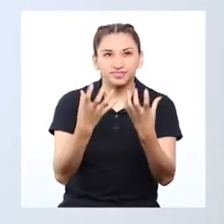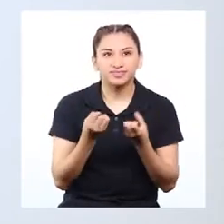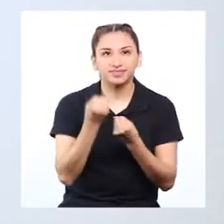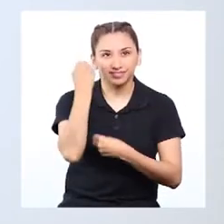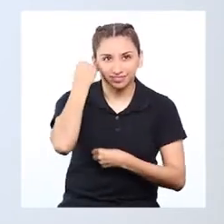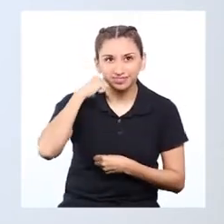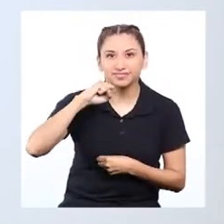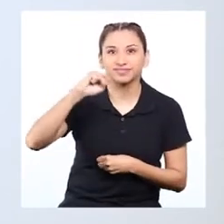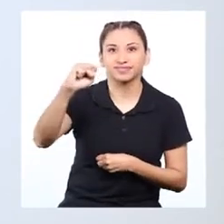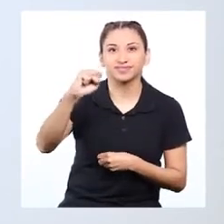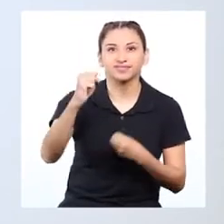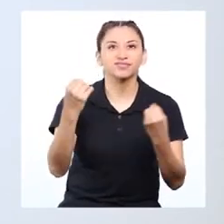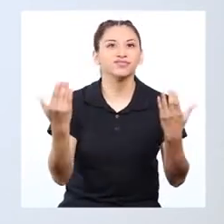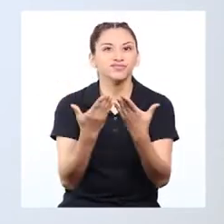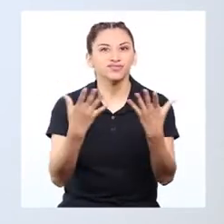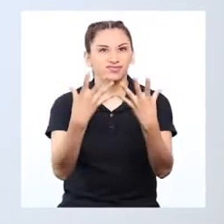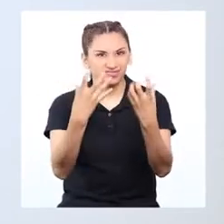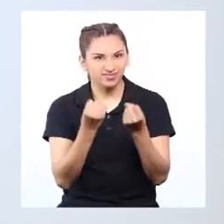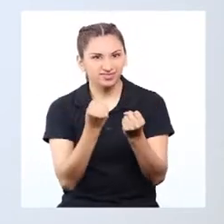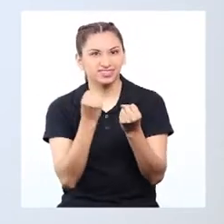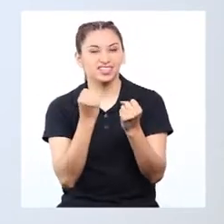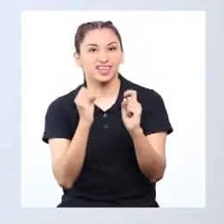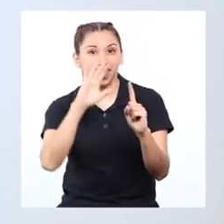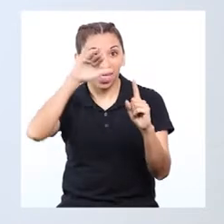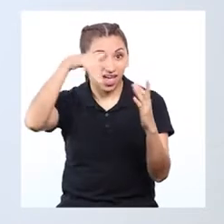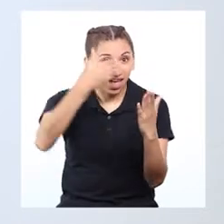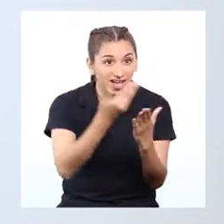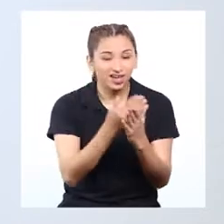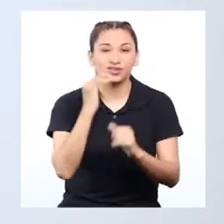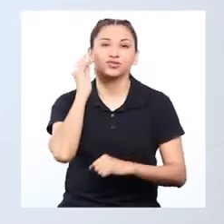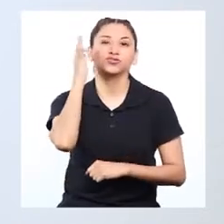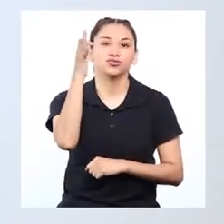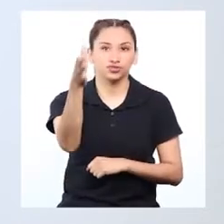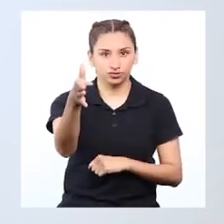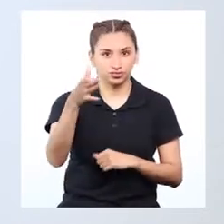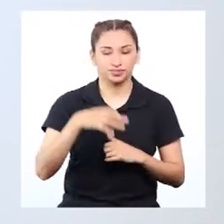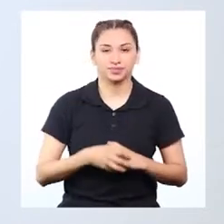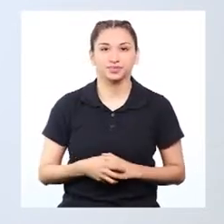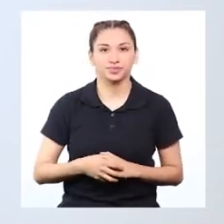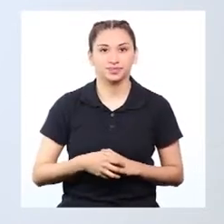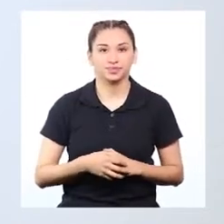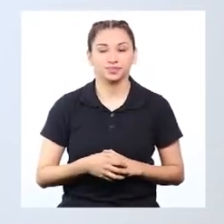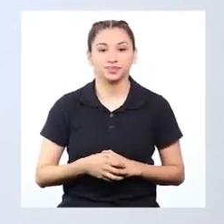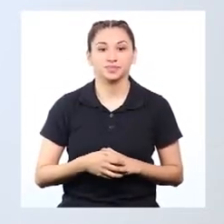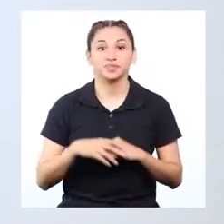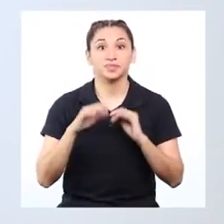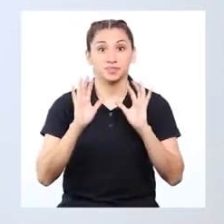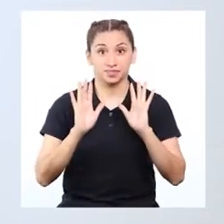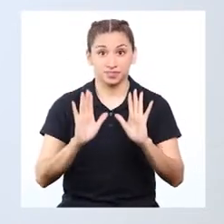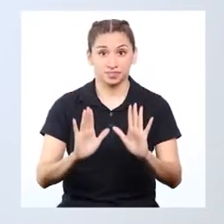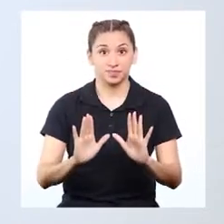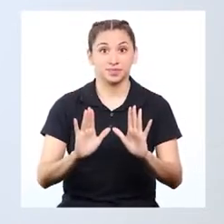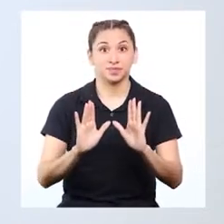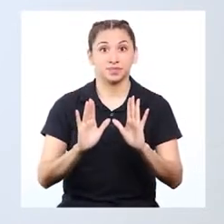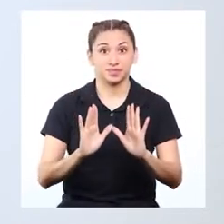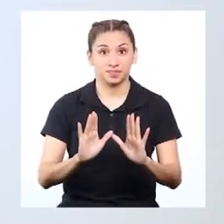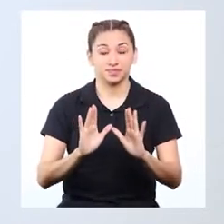quisiéramos viajar, a dónde queremos estar en un futuro. ¡Eso es! Y me quedo ahí.